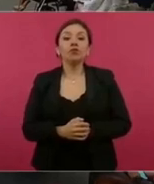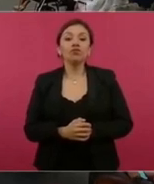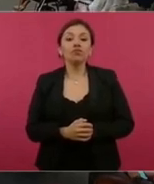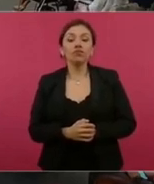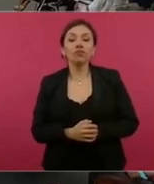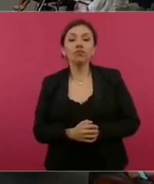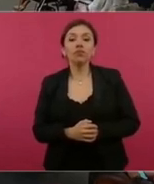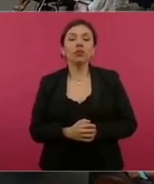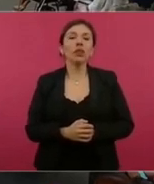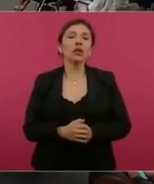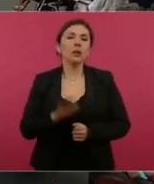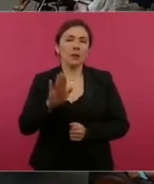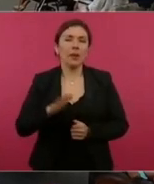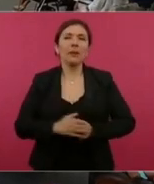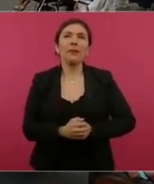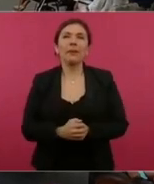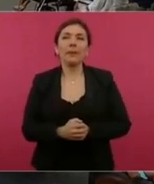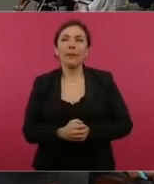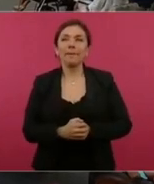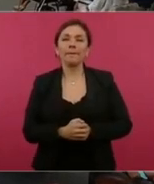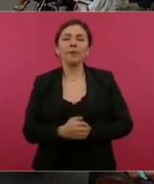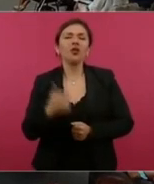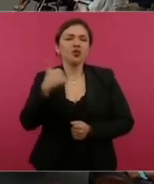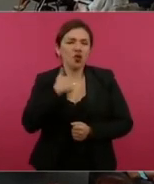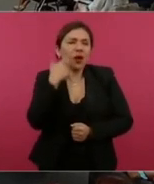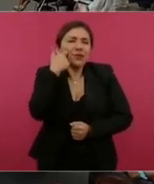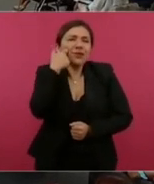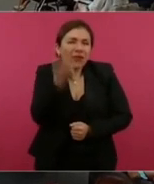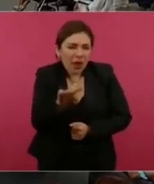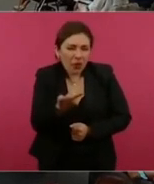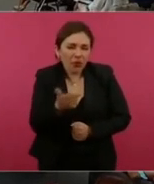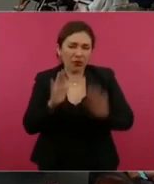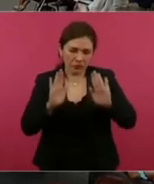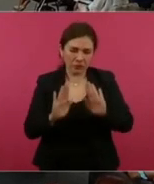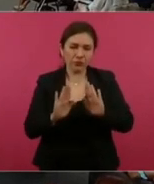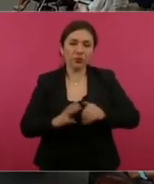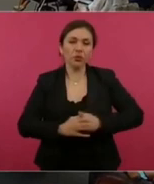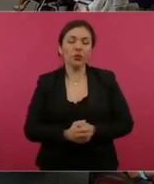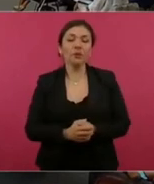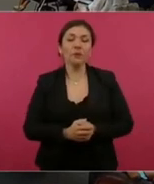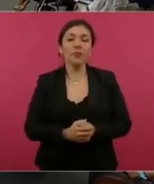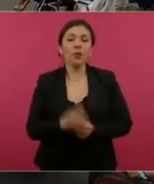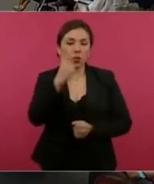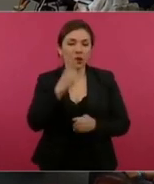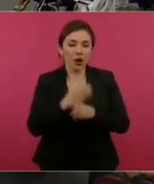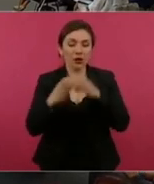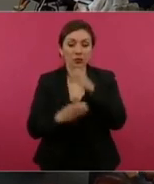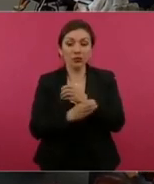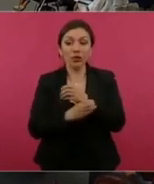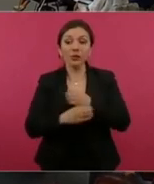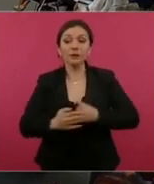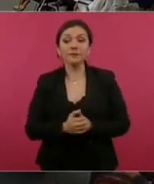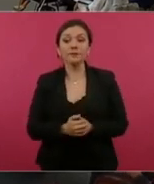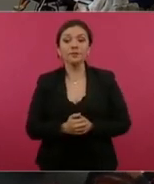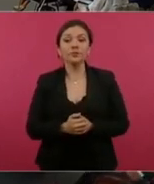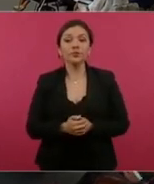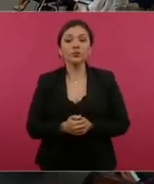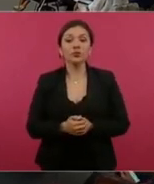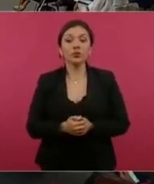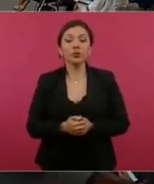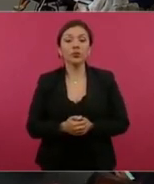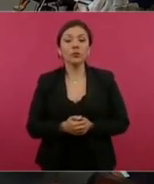Lo único que quiero es que me digan